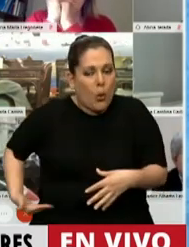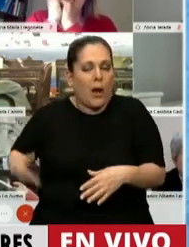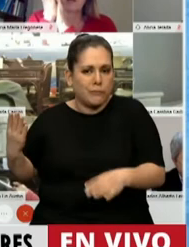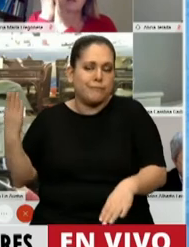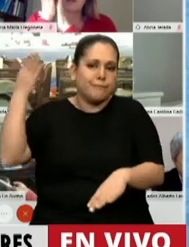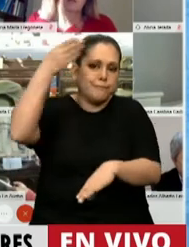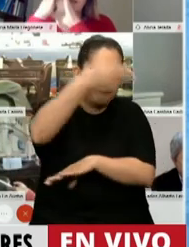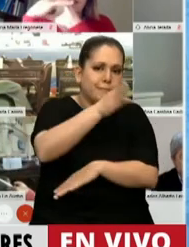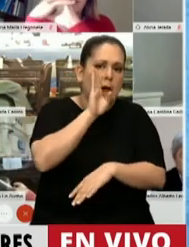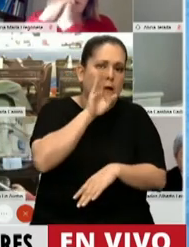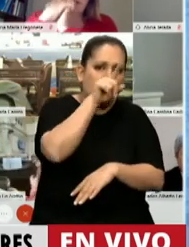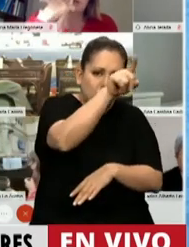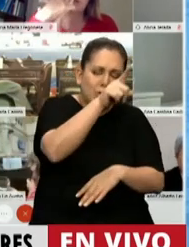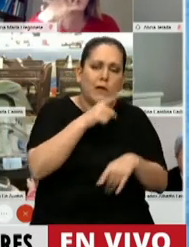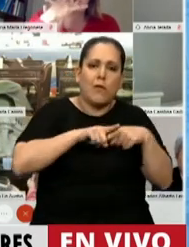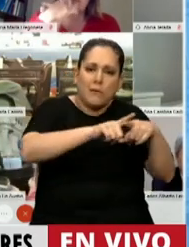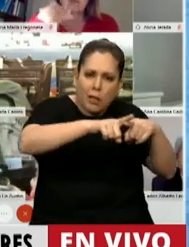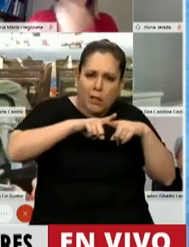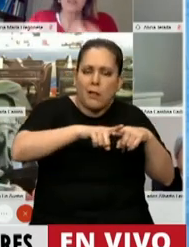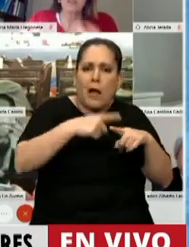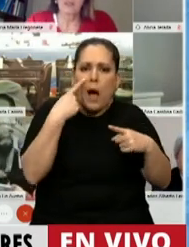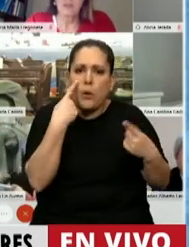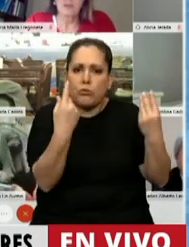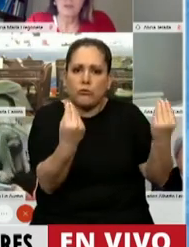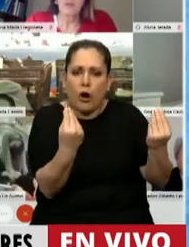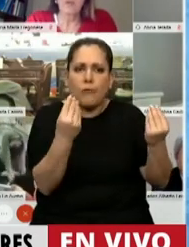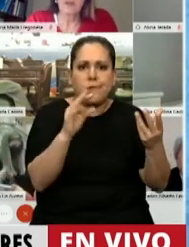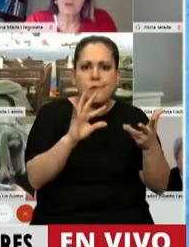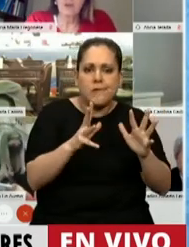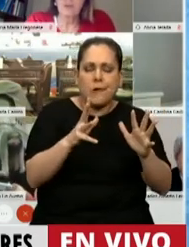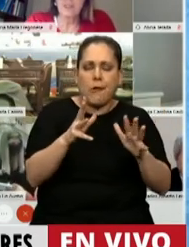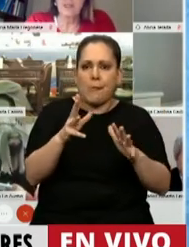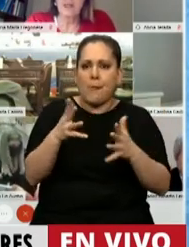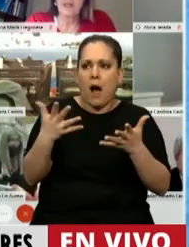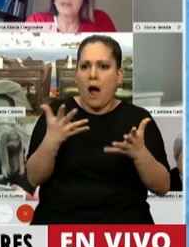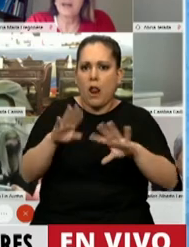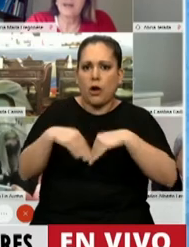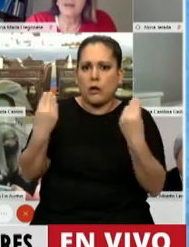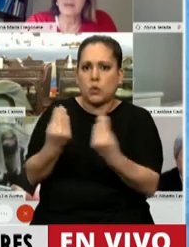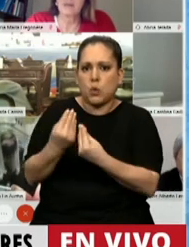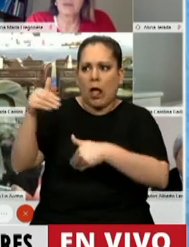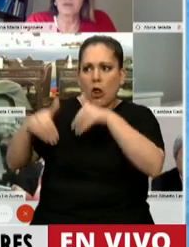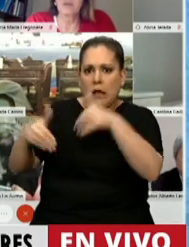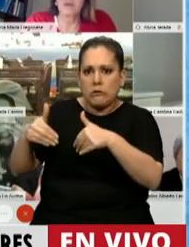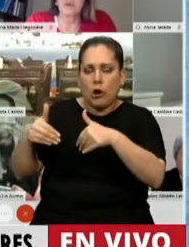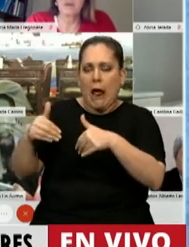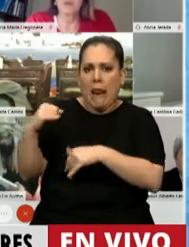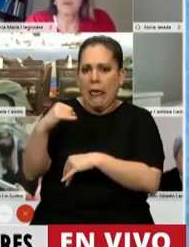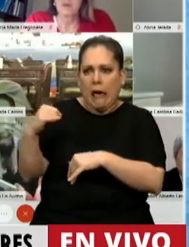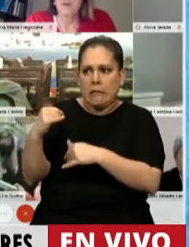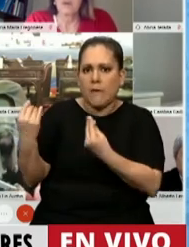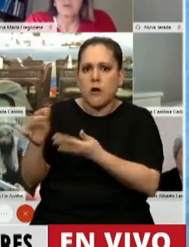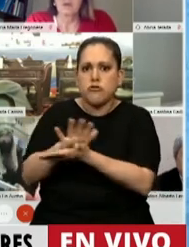Estados Unidos discutiendo cómo ignorar, enfrentar cualquier resultado electoral que no les